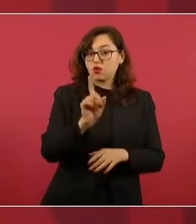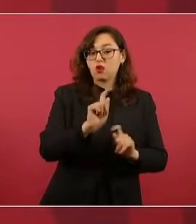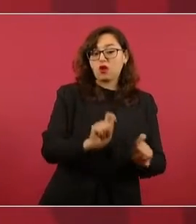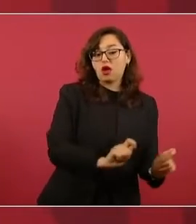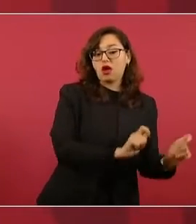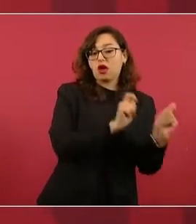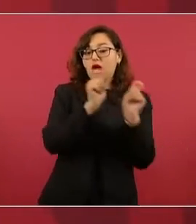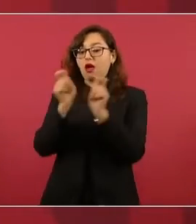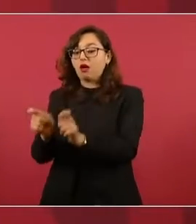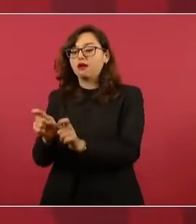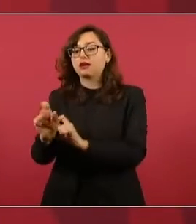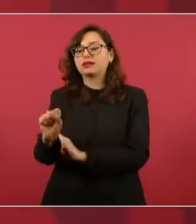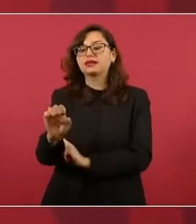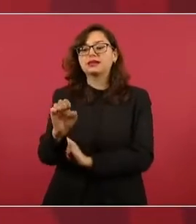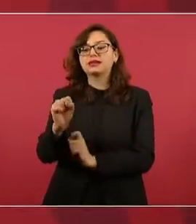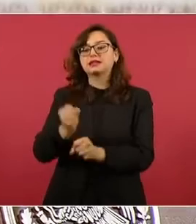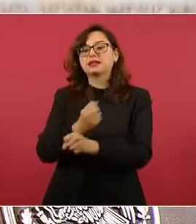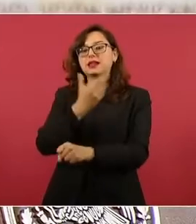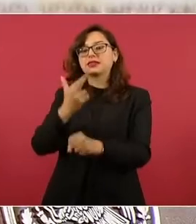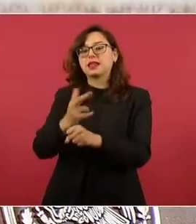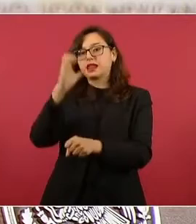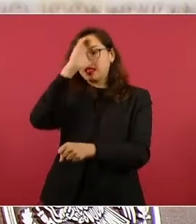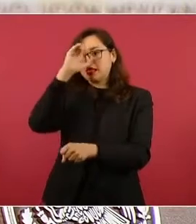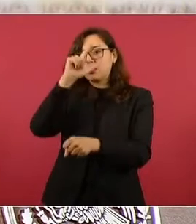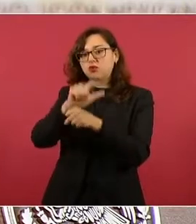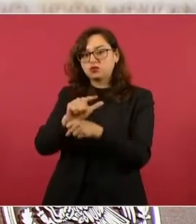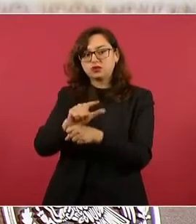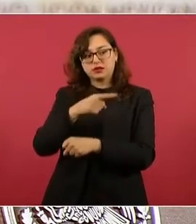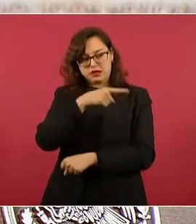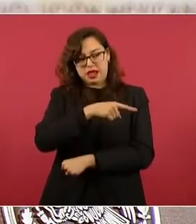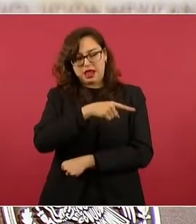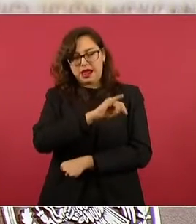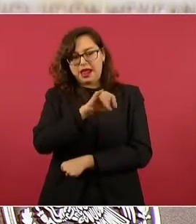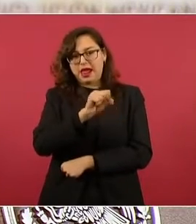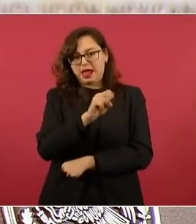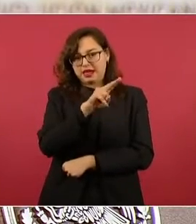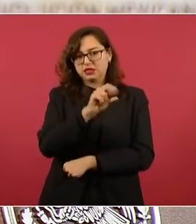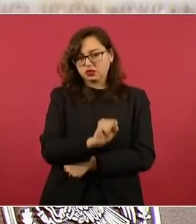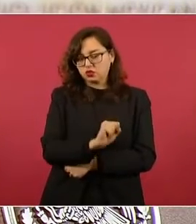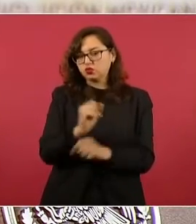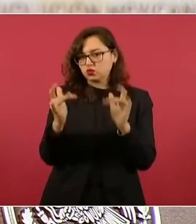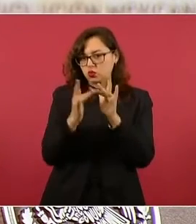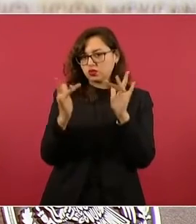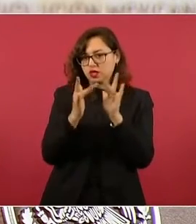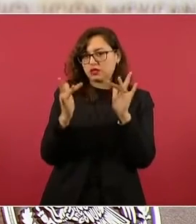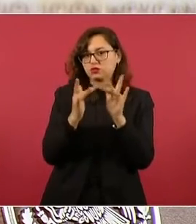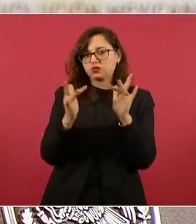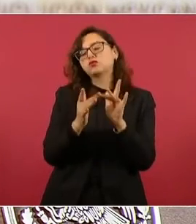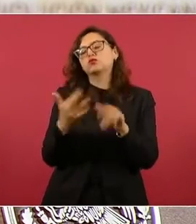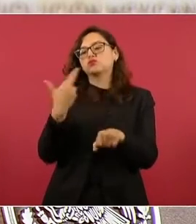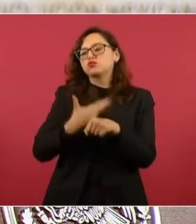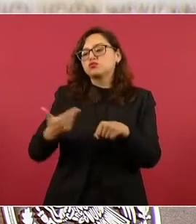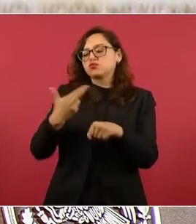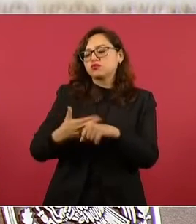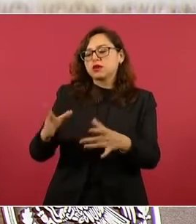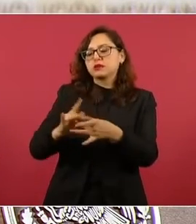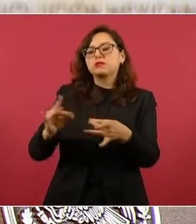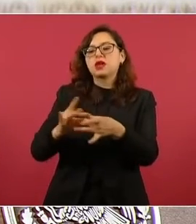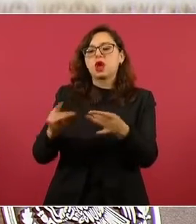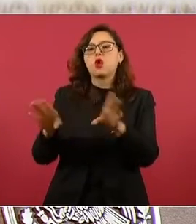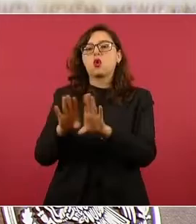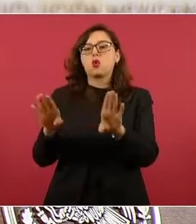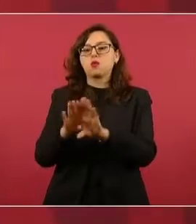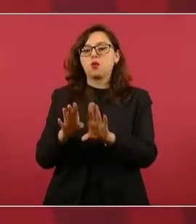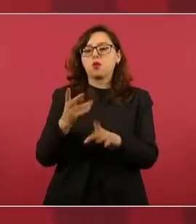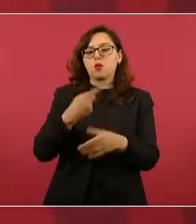se ponen de acuerdo y que él le explique en